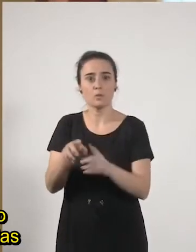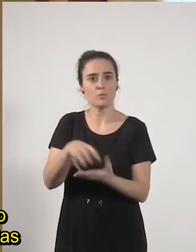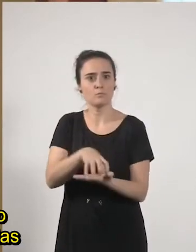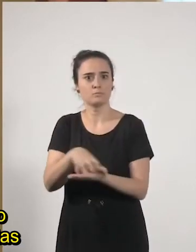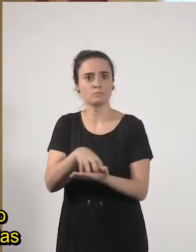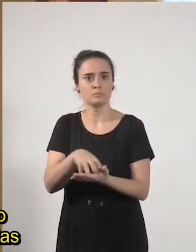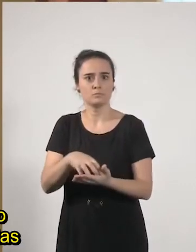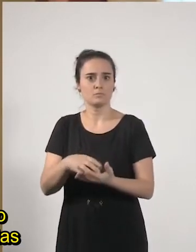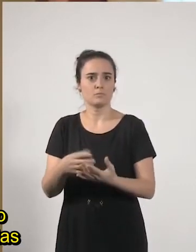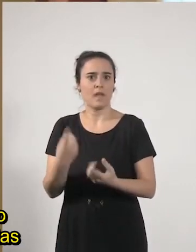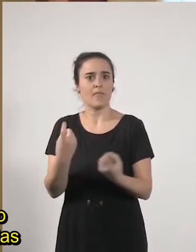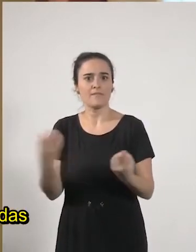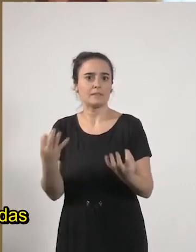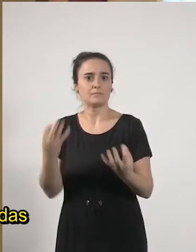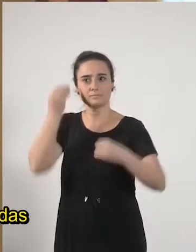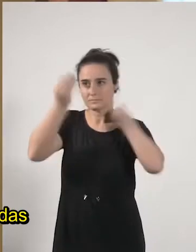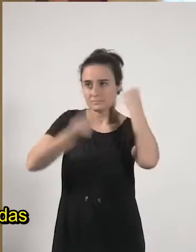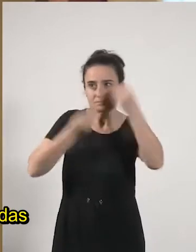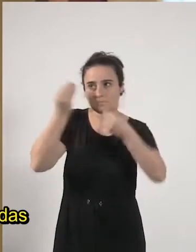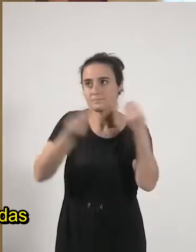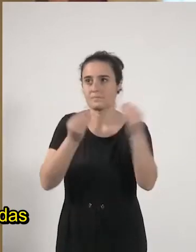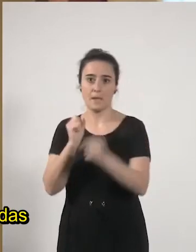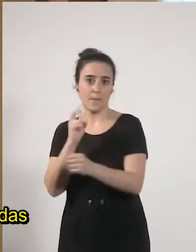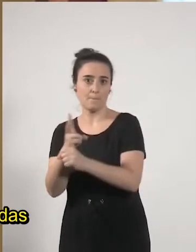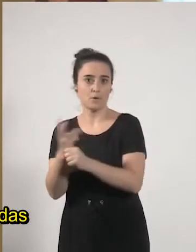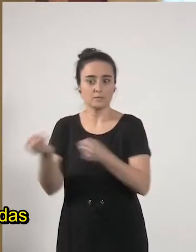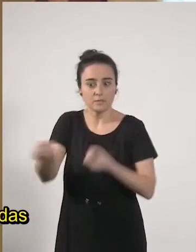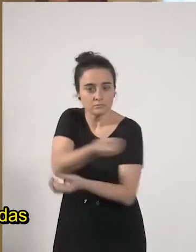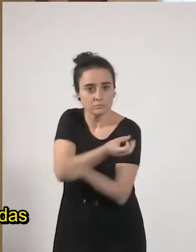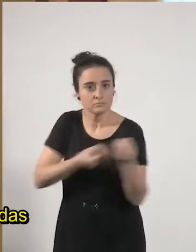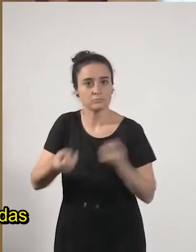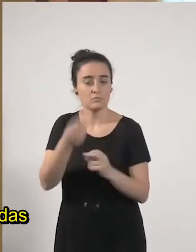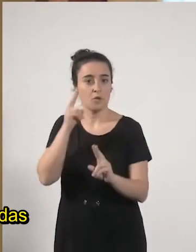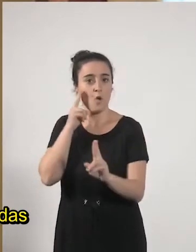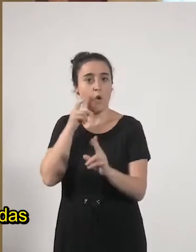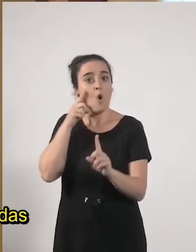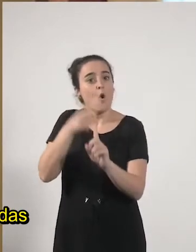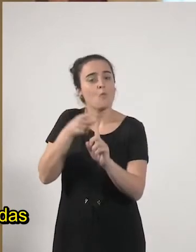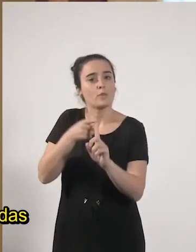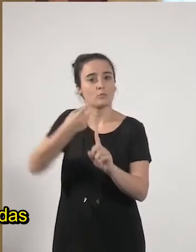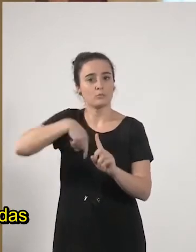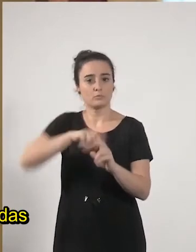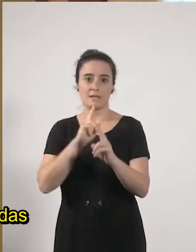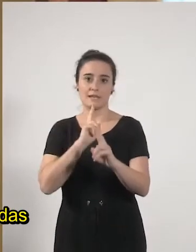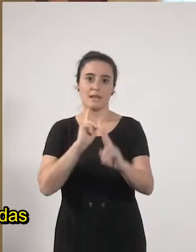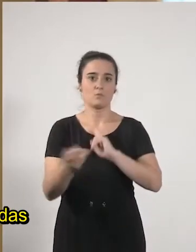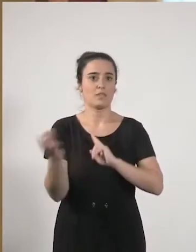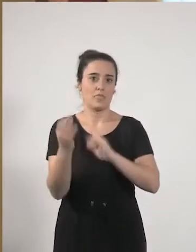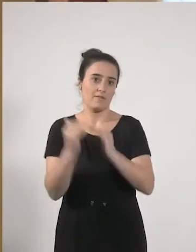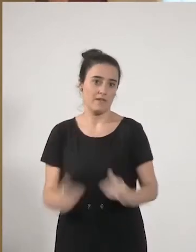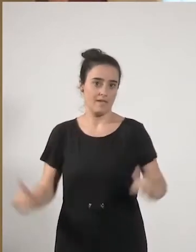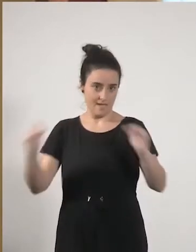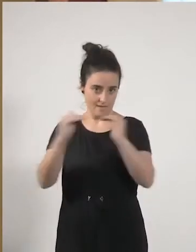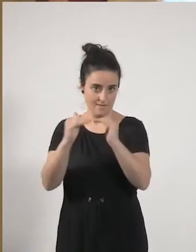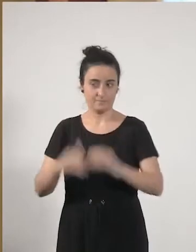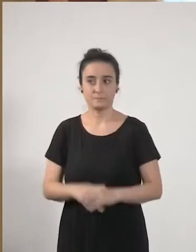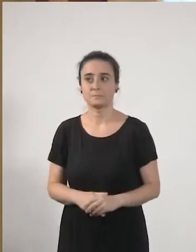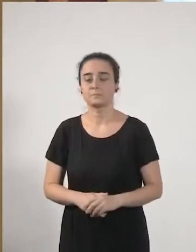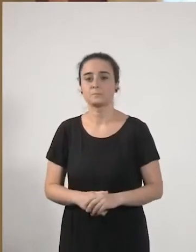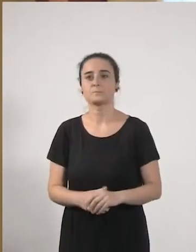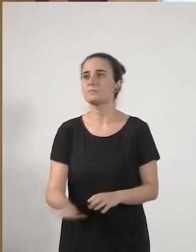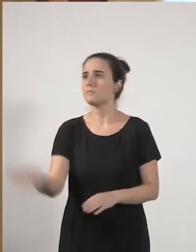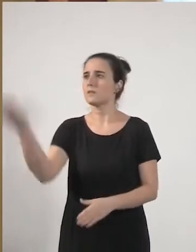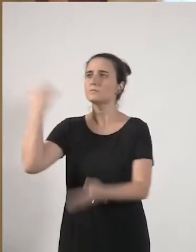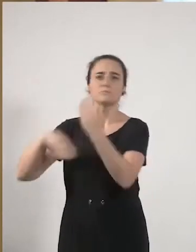reflexión y apuestas para que las respuestas estén basadas en principios de equidad. Hace ya tres meses